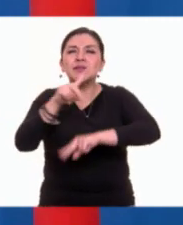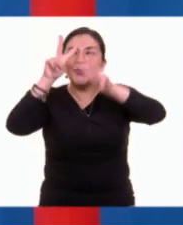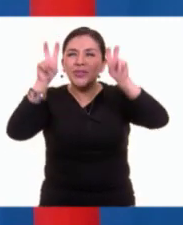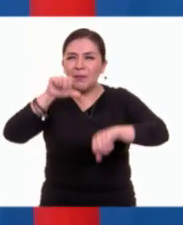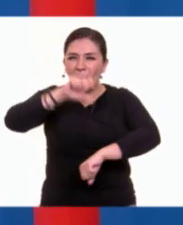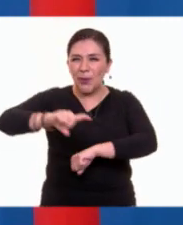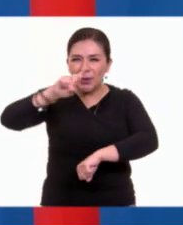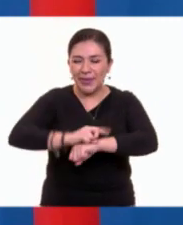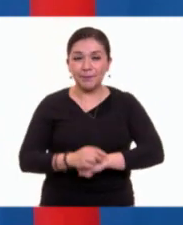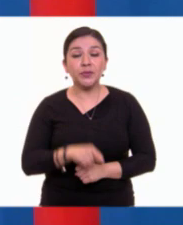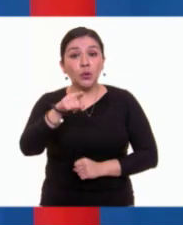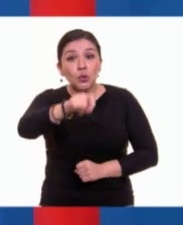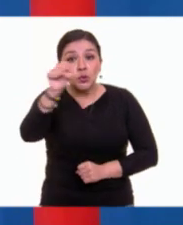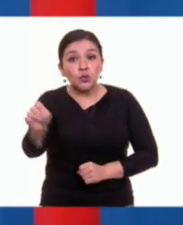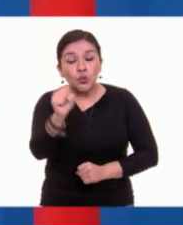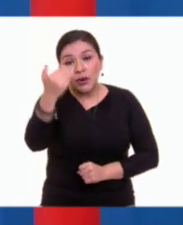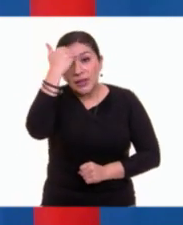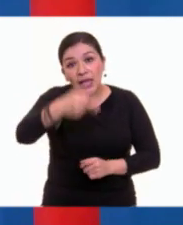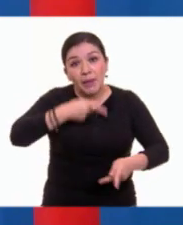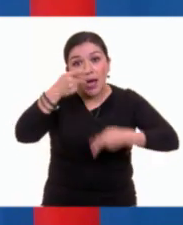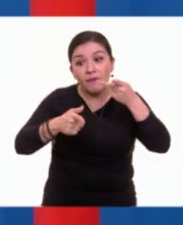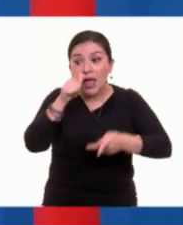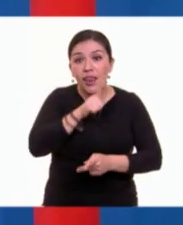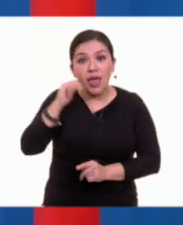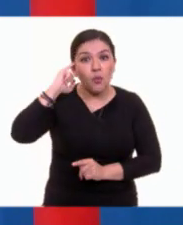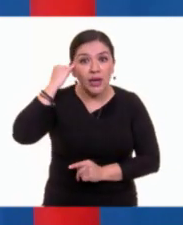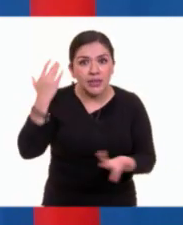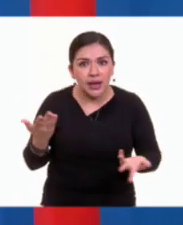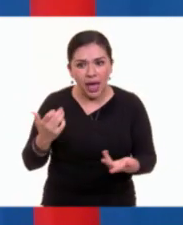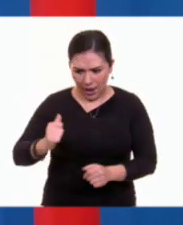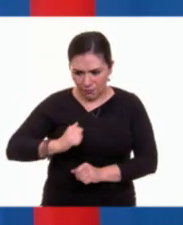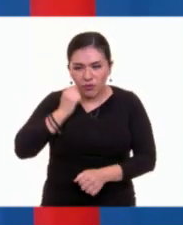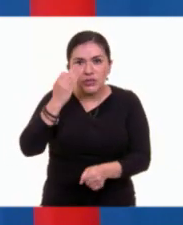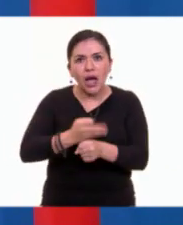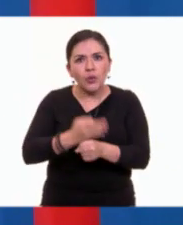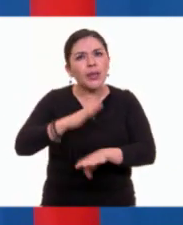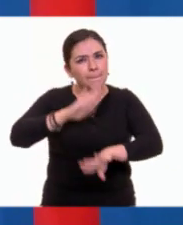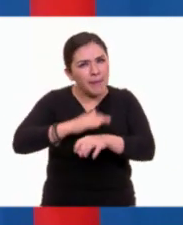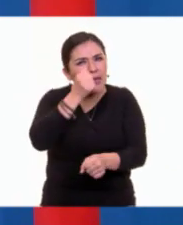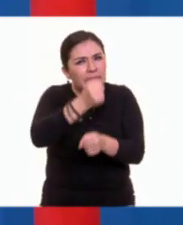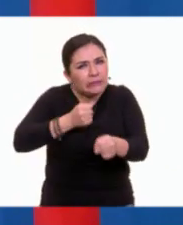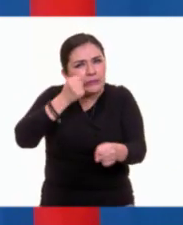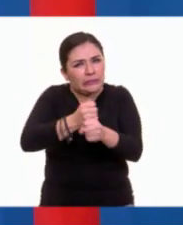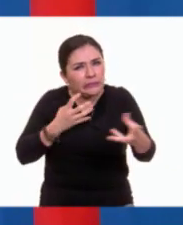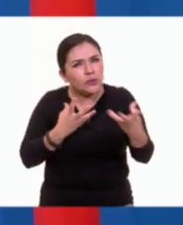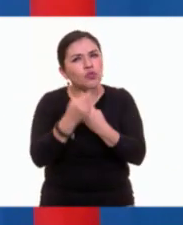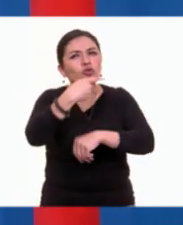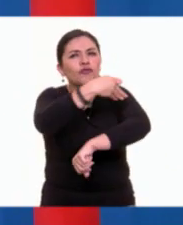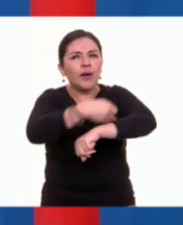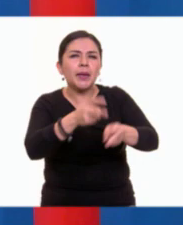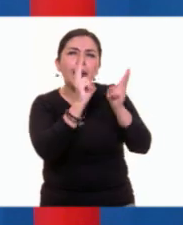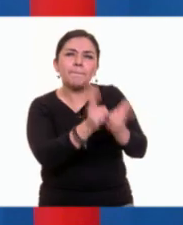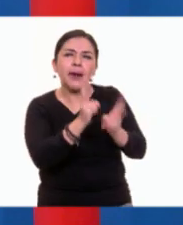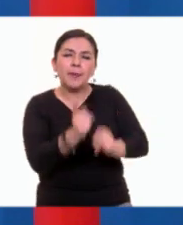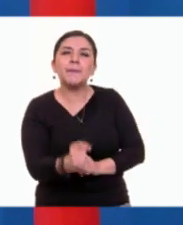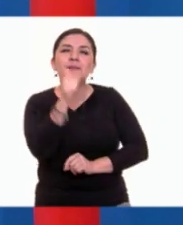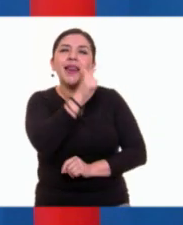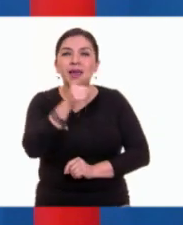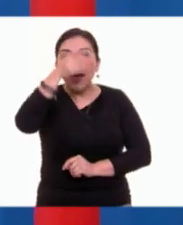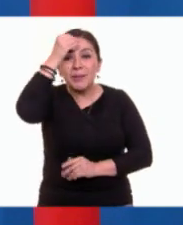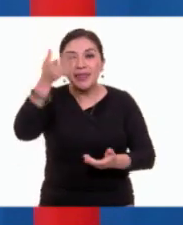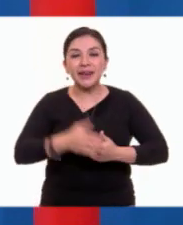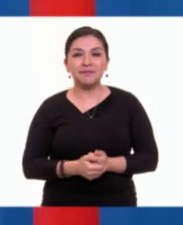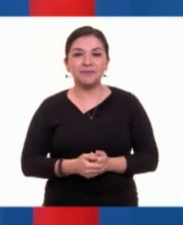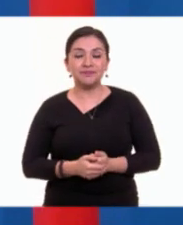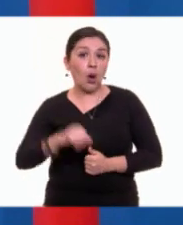con tu familia. Si tienes la fortuna de hablar una lengua indígena, aprovecha este momento para practicarla y platica con tu familia en tu lengua materna.